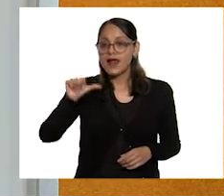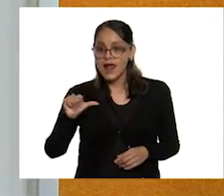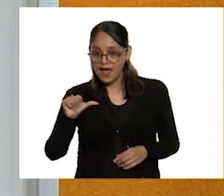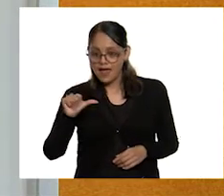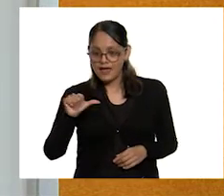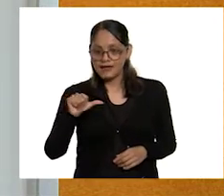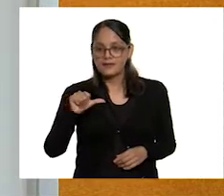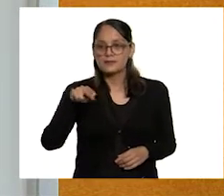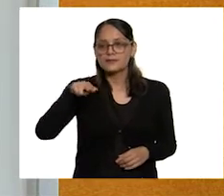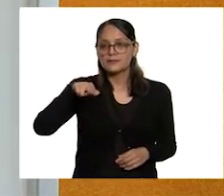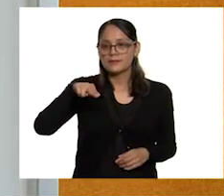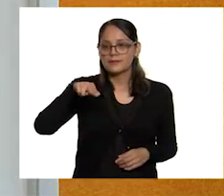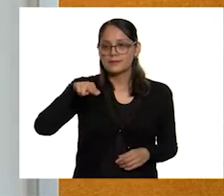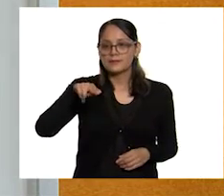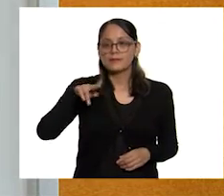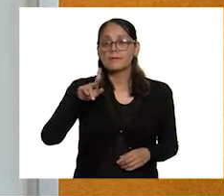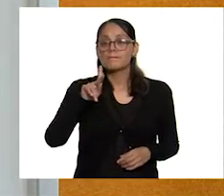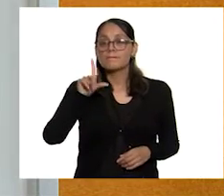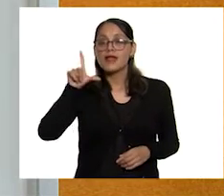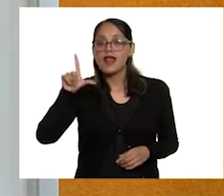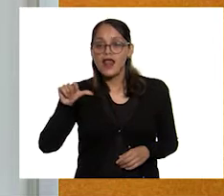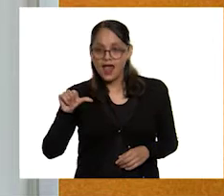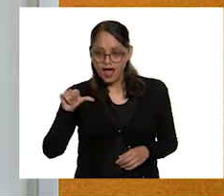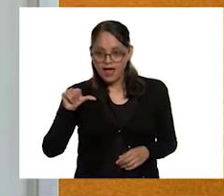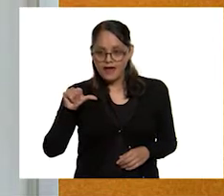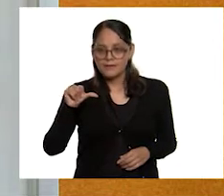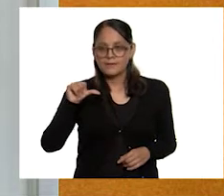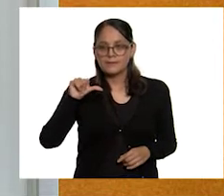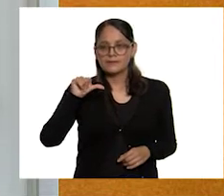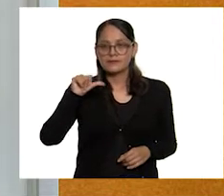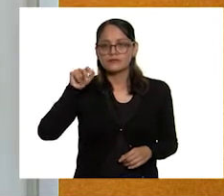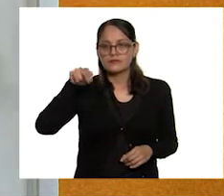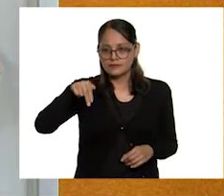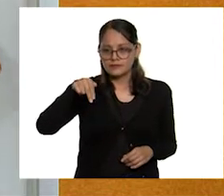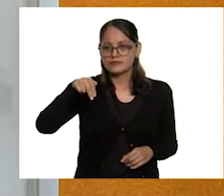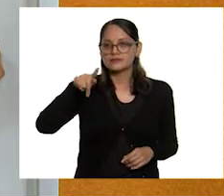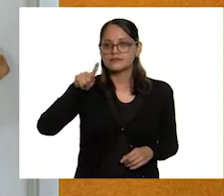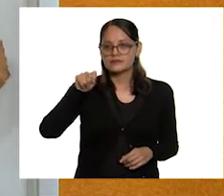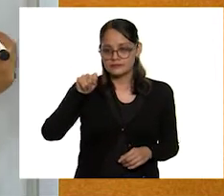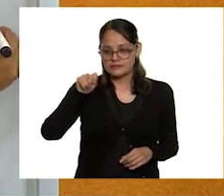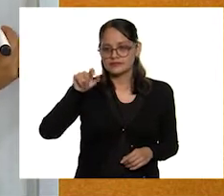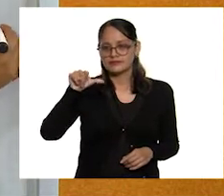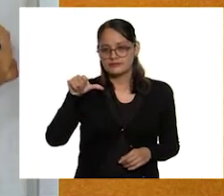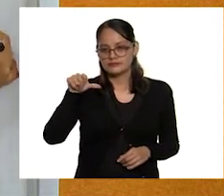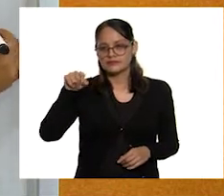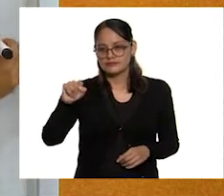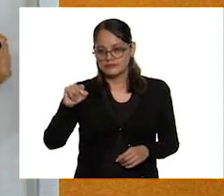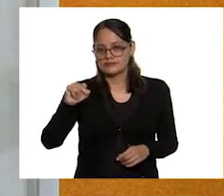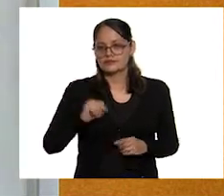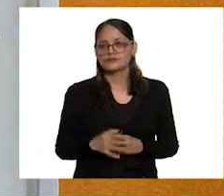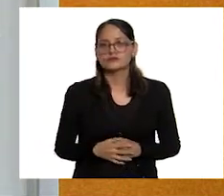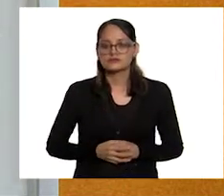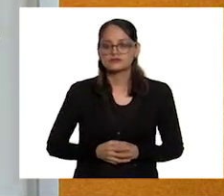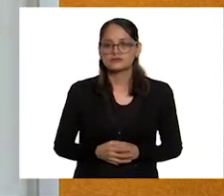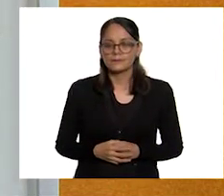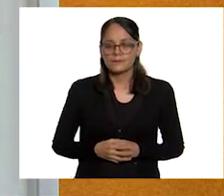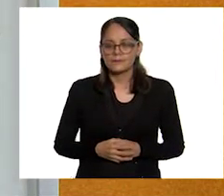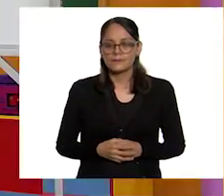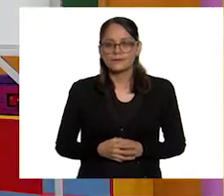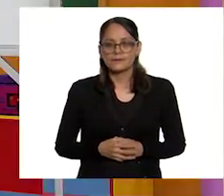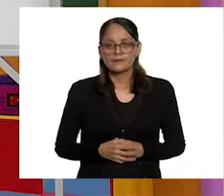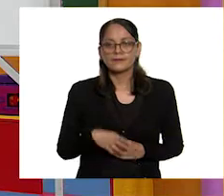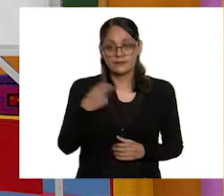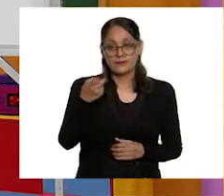l, pl, pla, plantas.